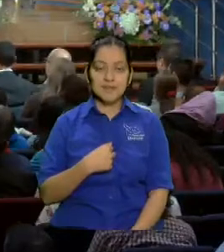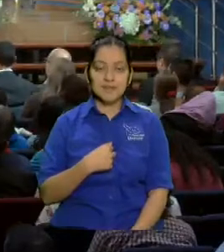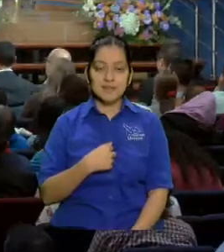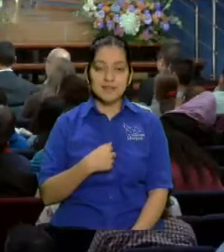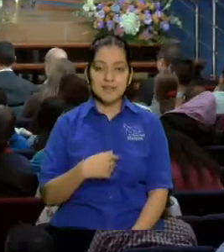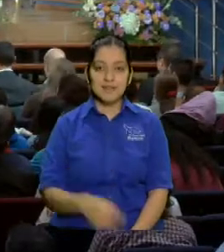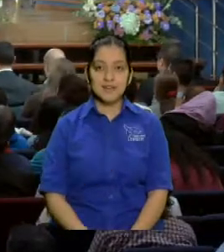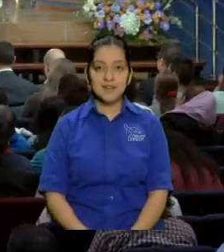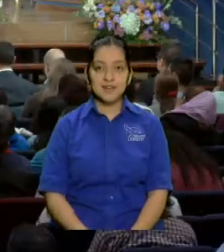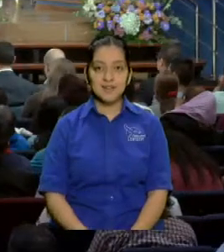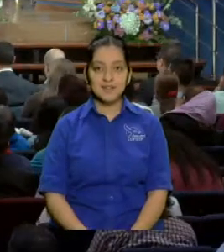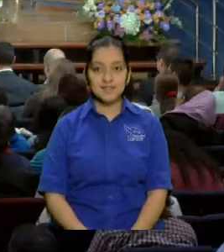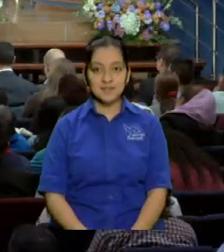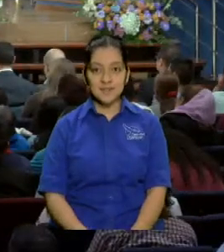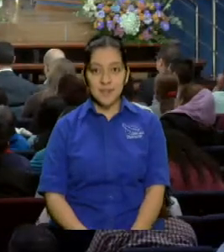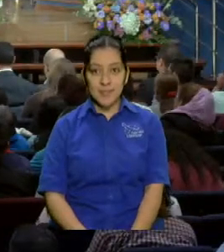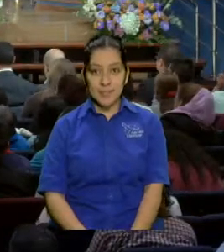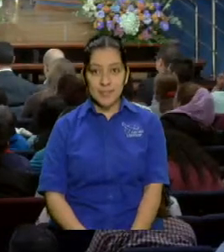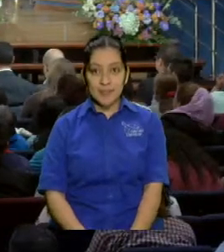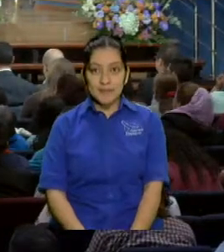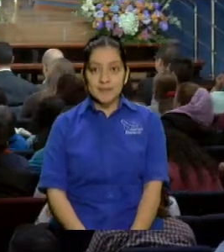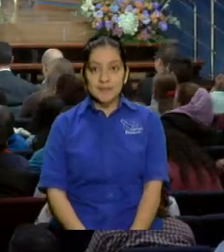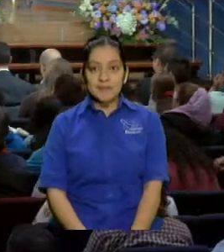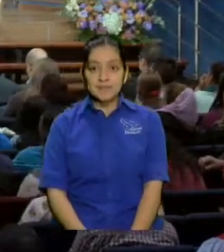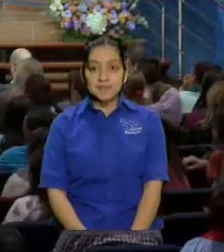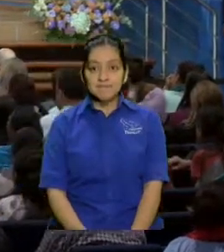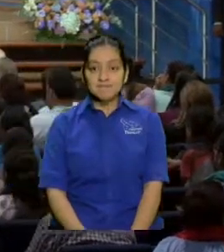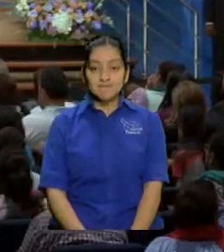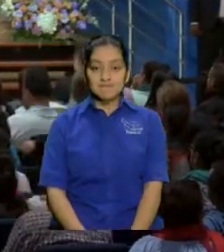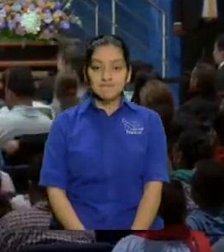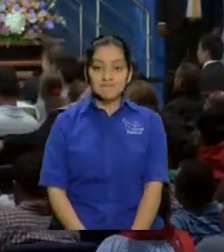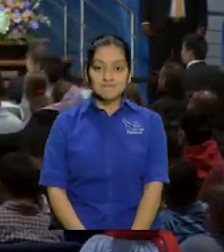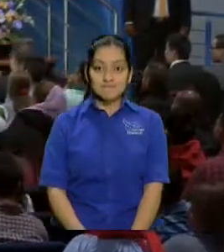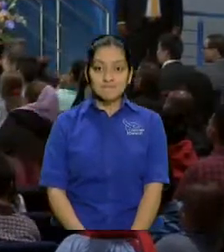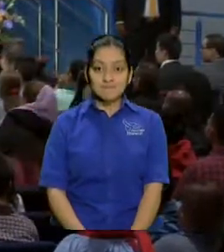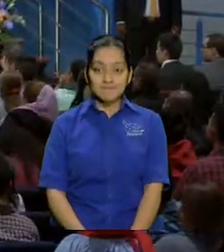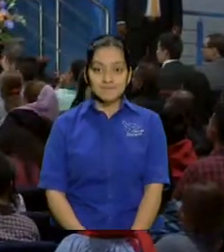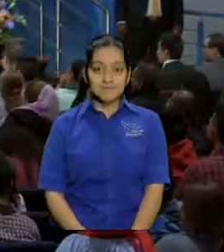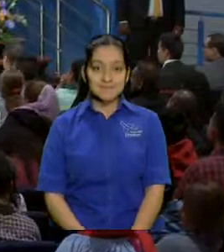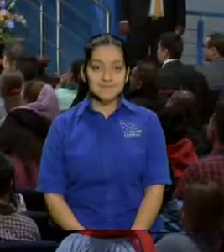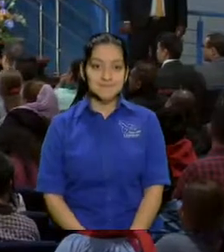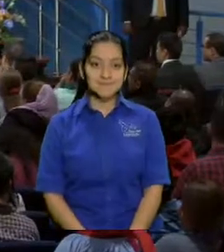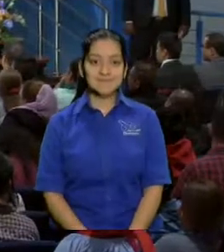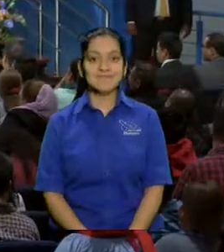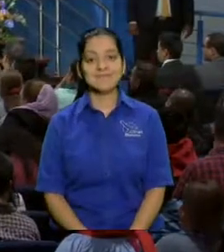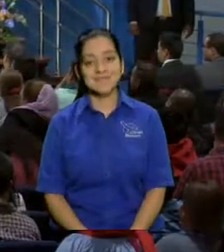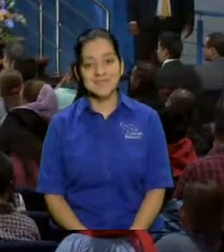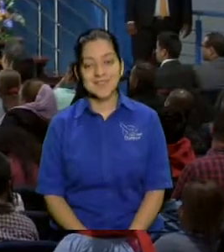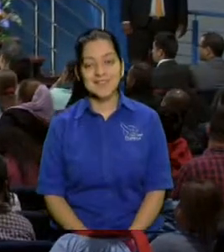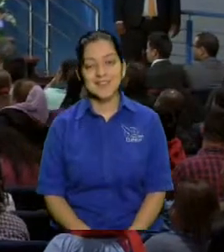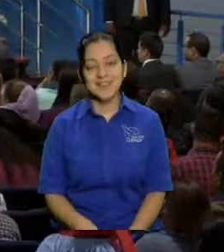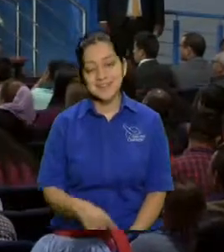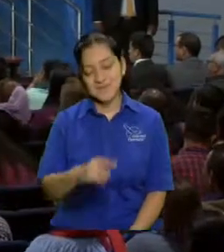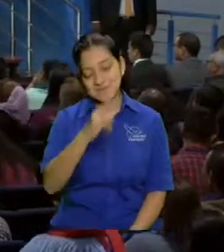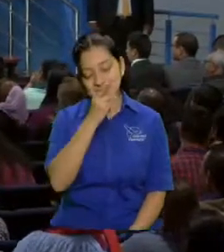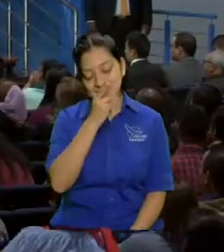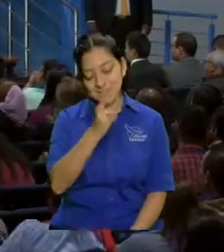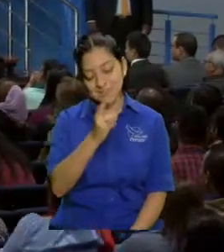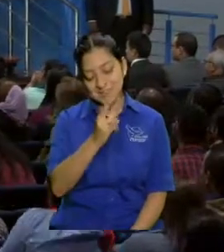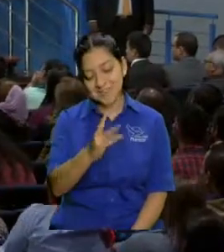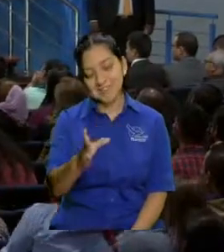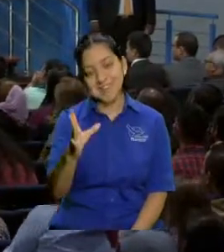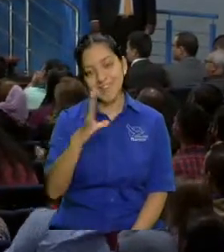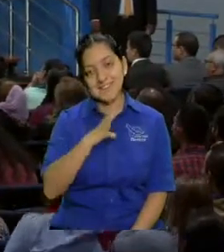porque cuando me hicieron que comprar ese equipo me dijeron que era la máximo que me hablaba el solito me apachaba el ojo